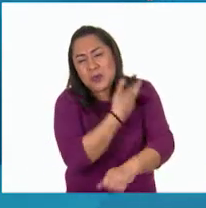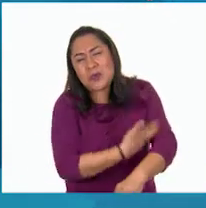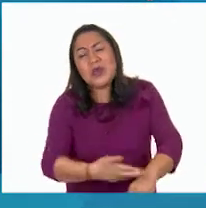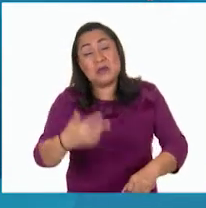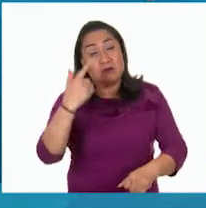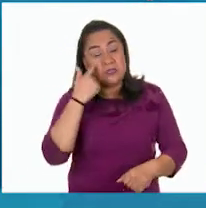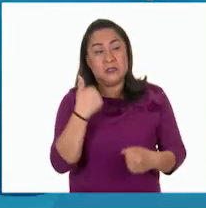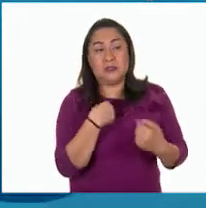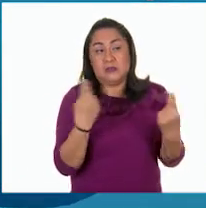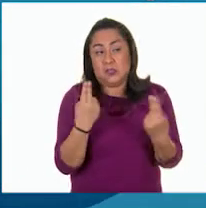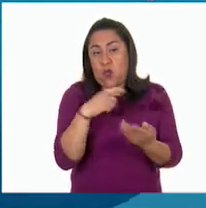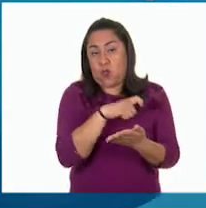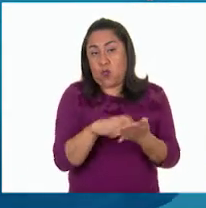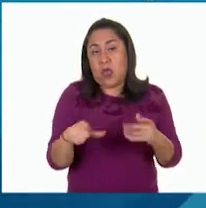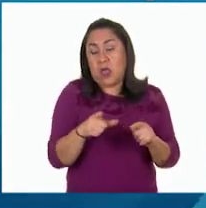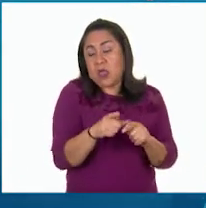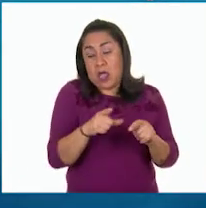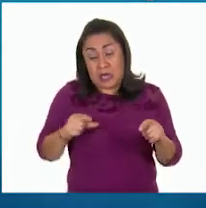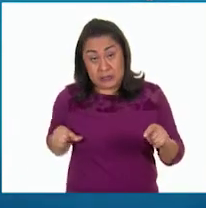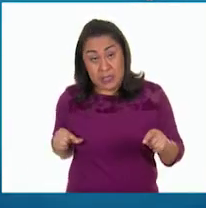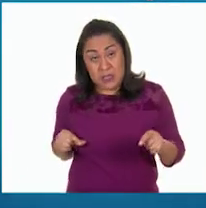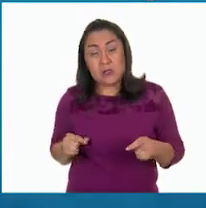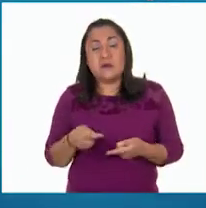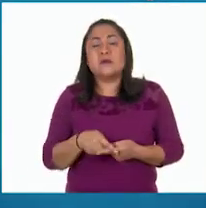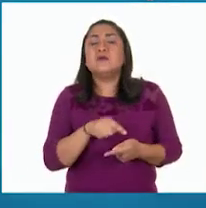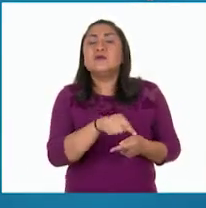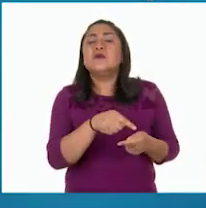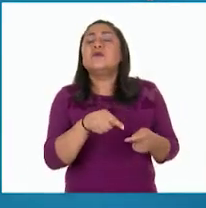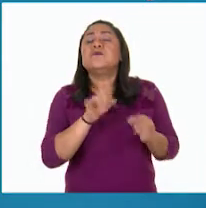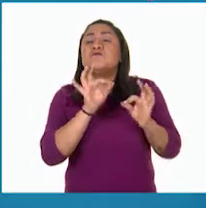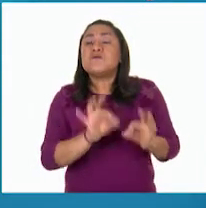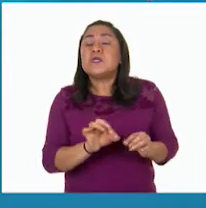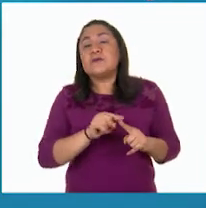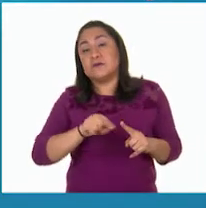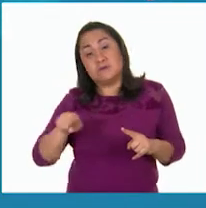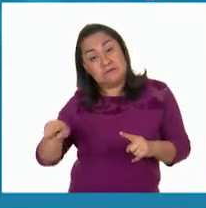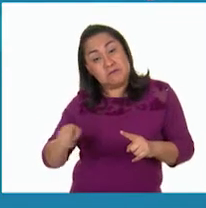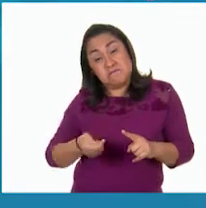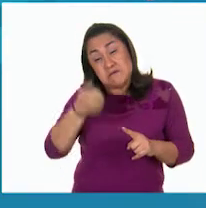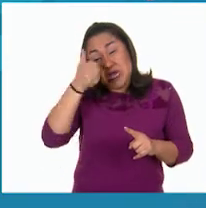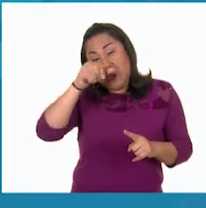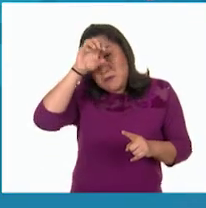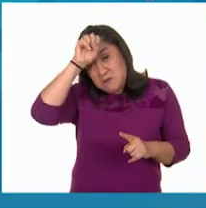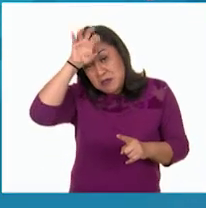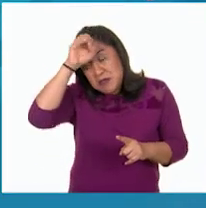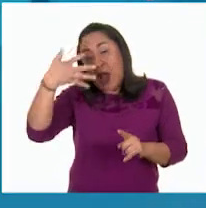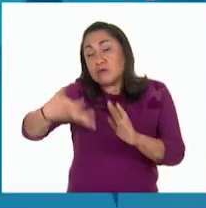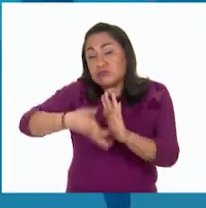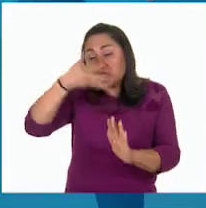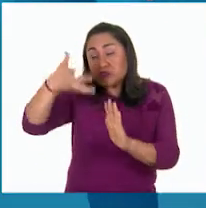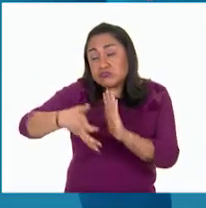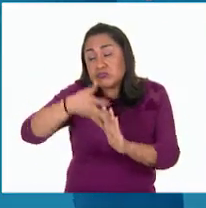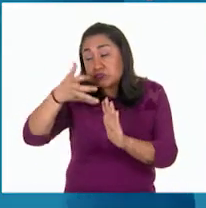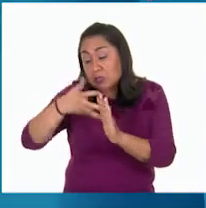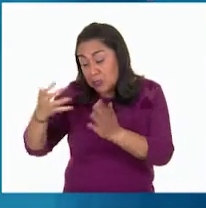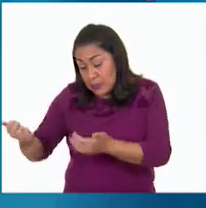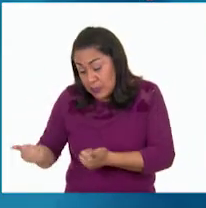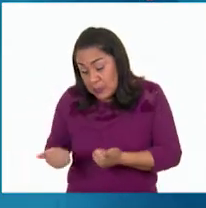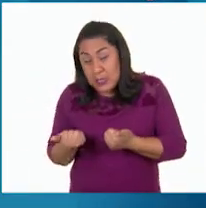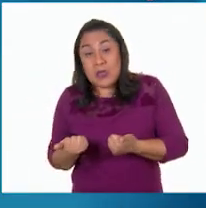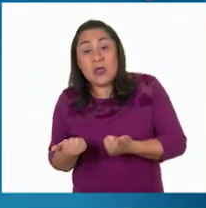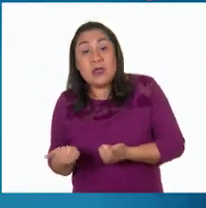sartén. La red de comercio empieza desde el minero que extrae el mineral para su elaboración y de ahí